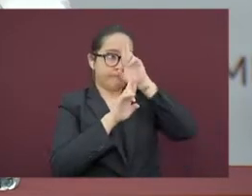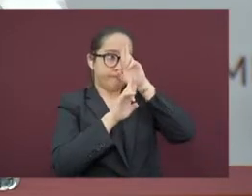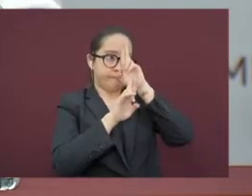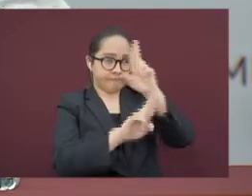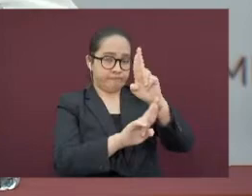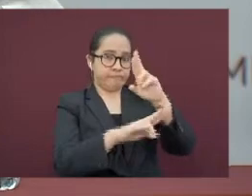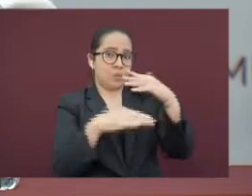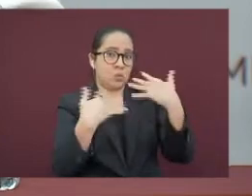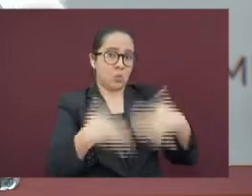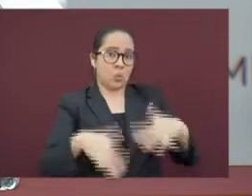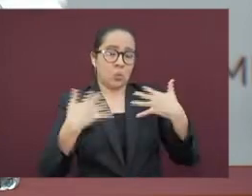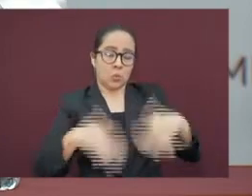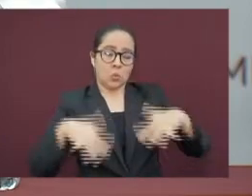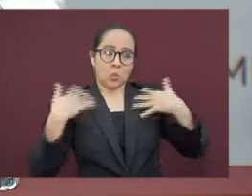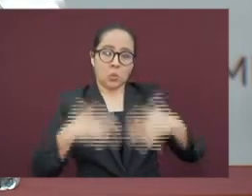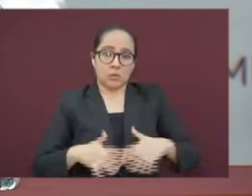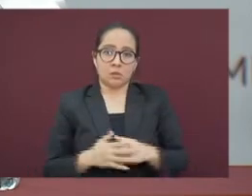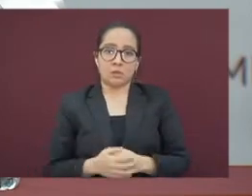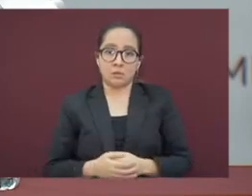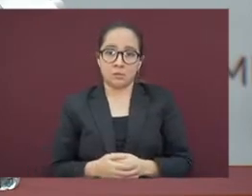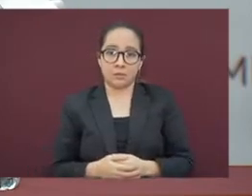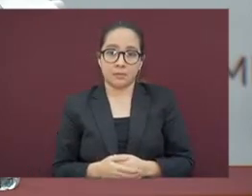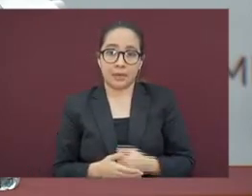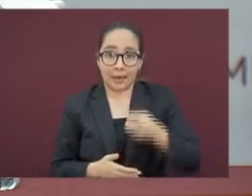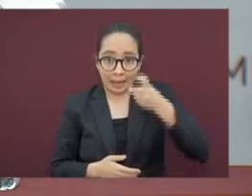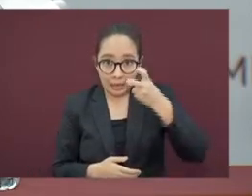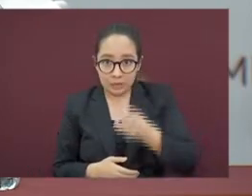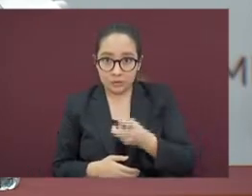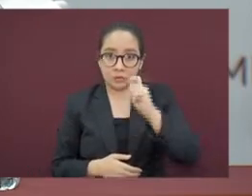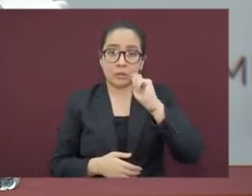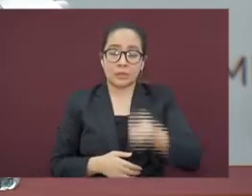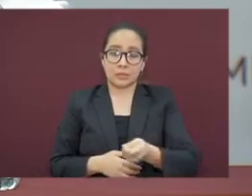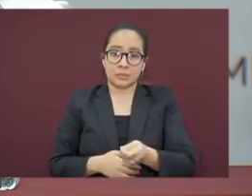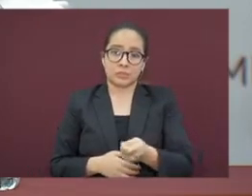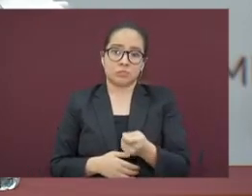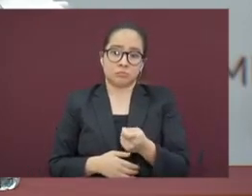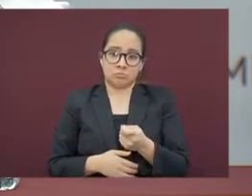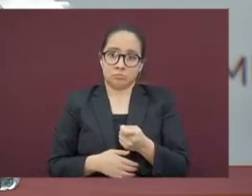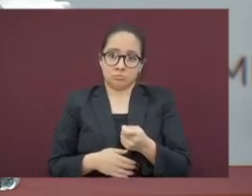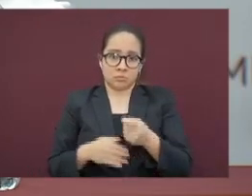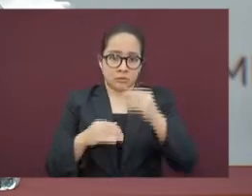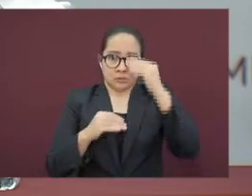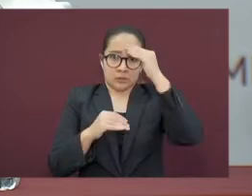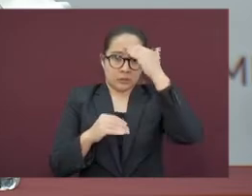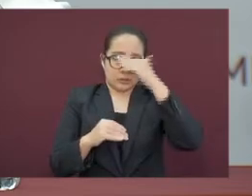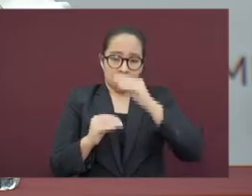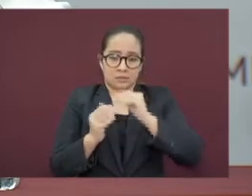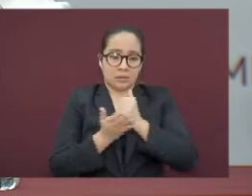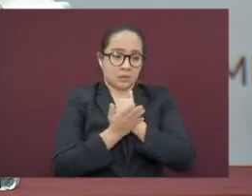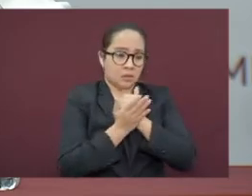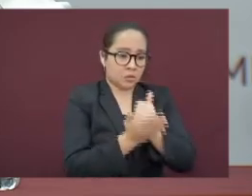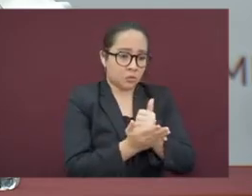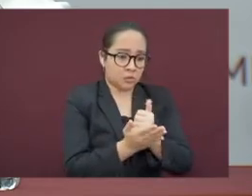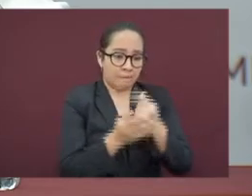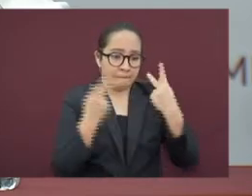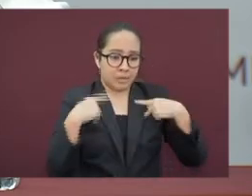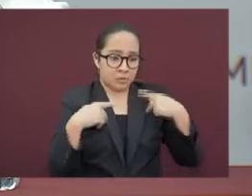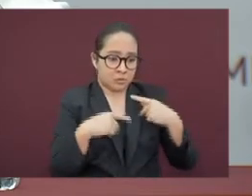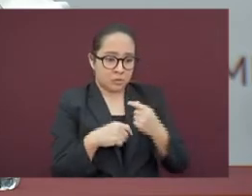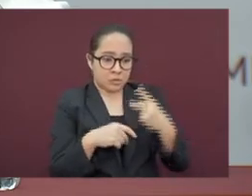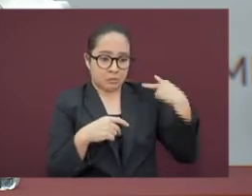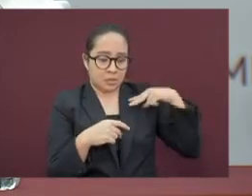Y todo también esto refleja la calidad de atención que está recibiendo nuestro pueblo,